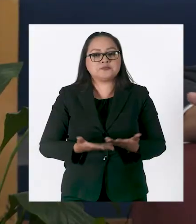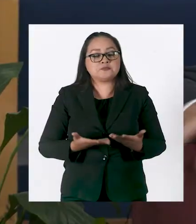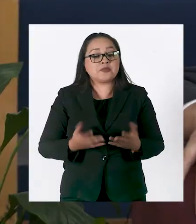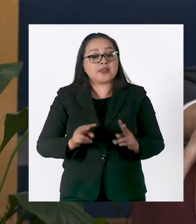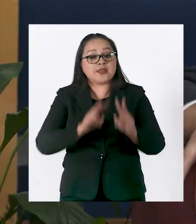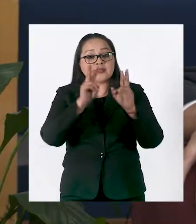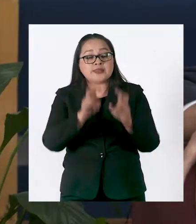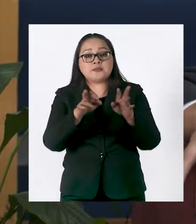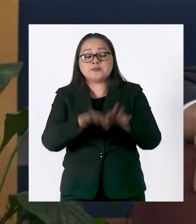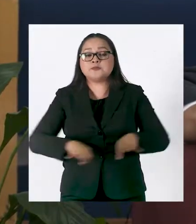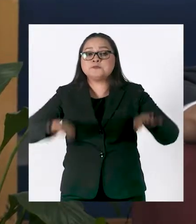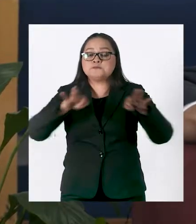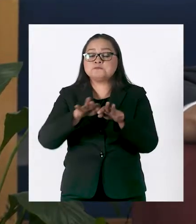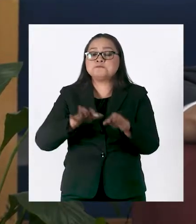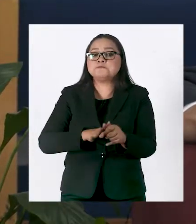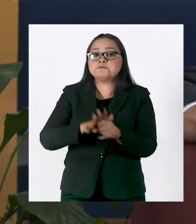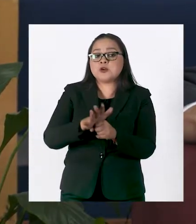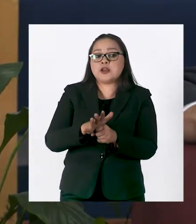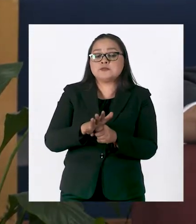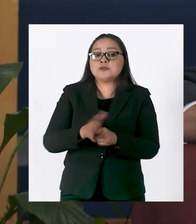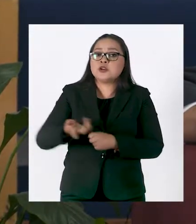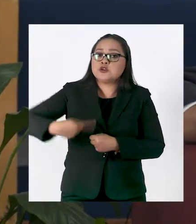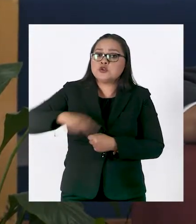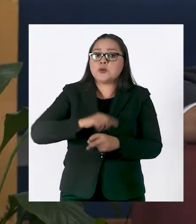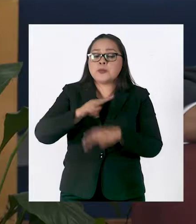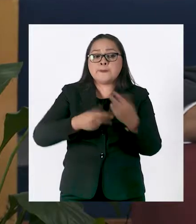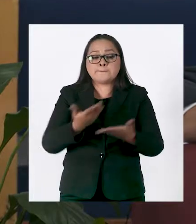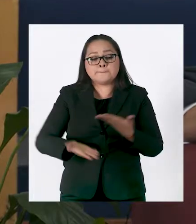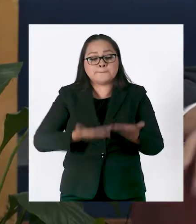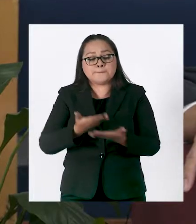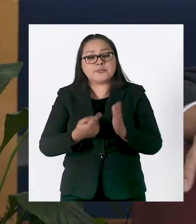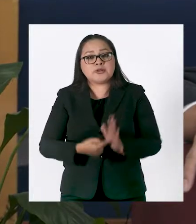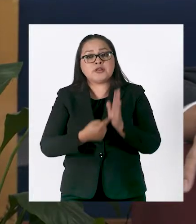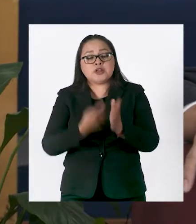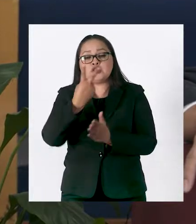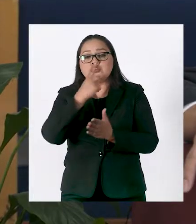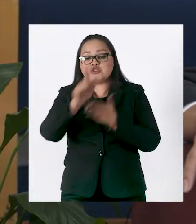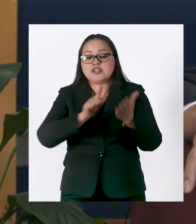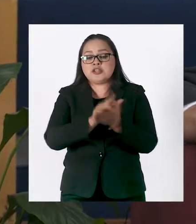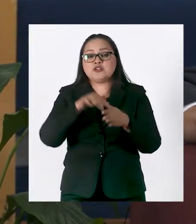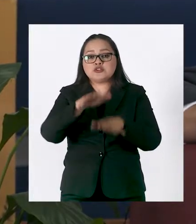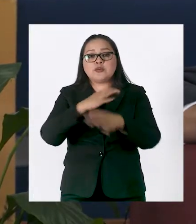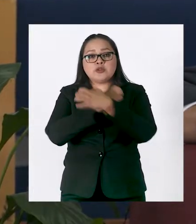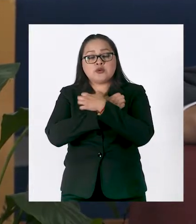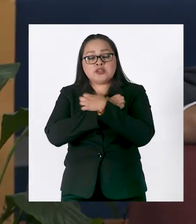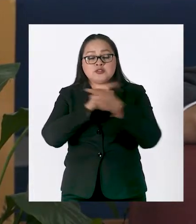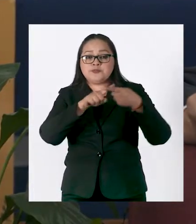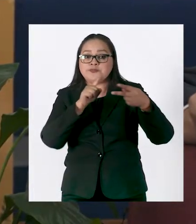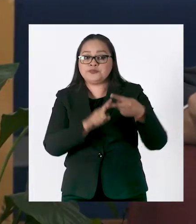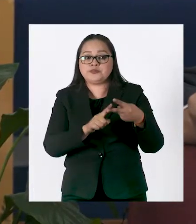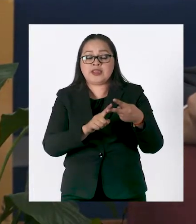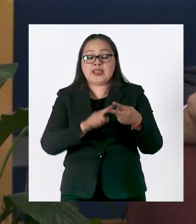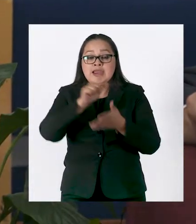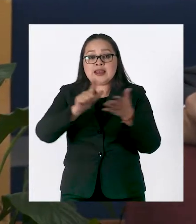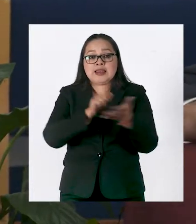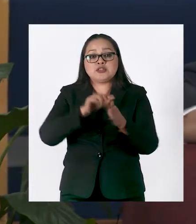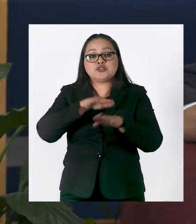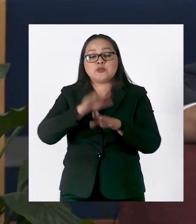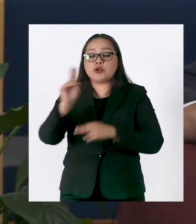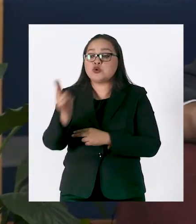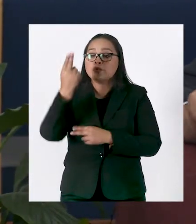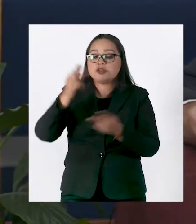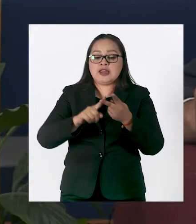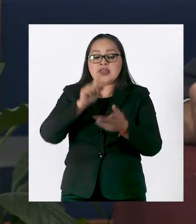Los temas prioritarios es presentar las dos leyes de educación que nos faltan, que es Ley General de Educación